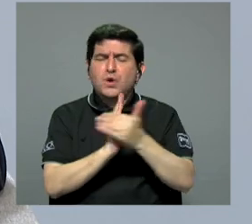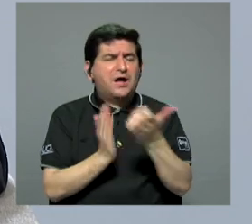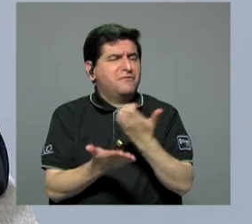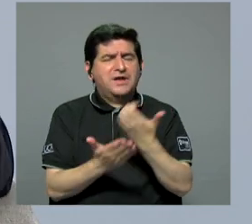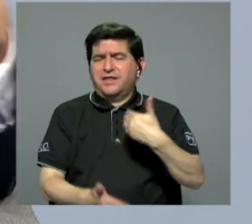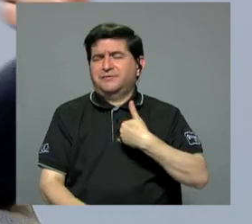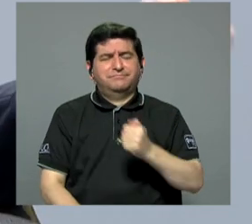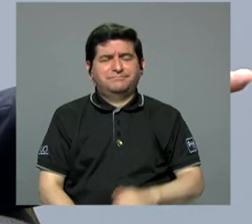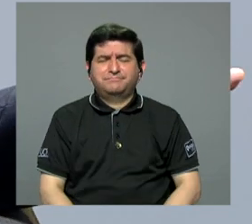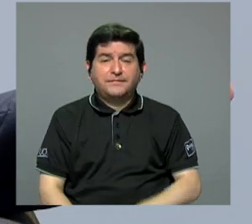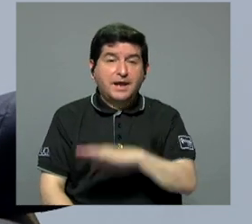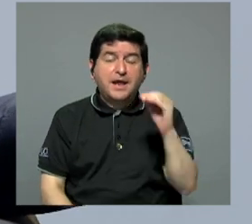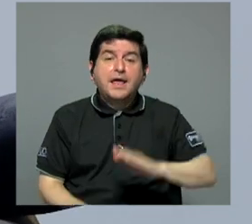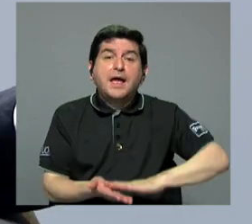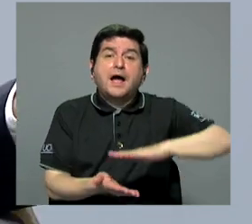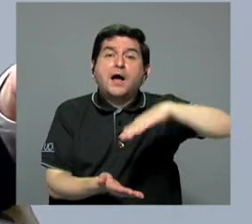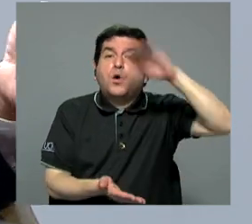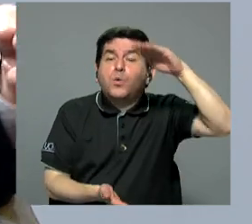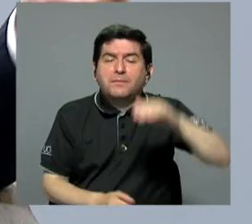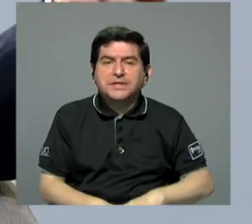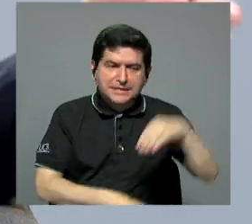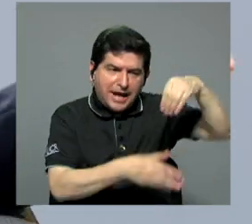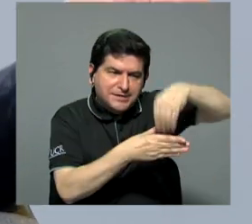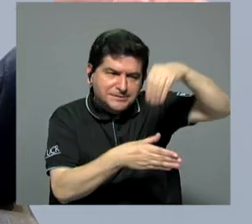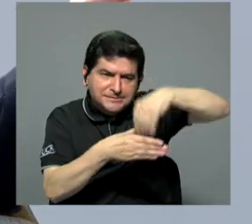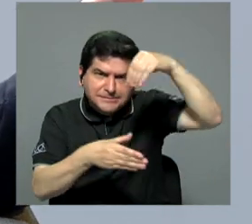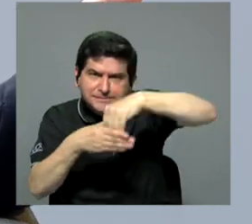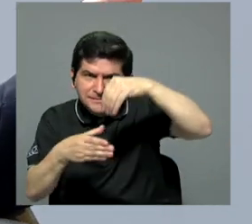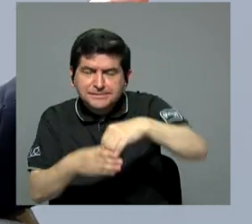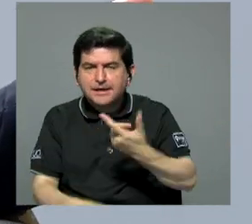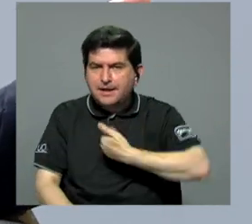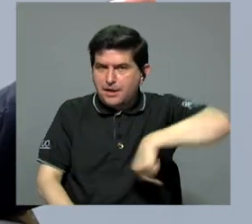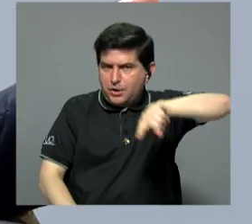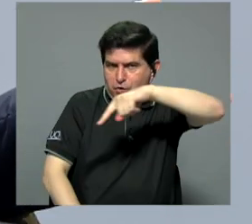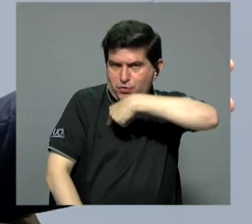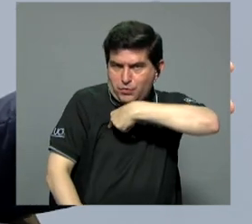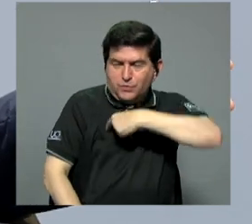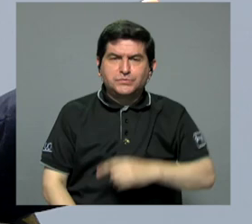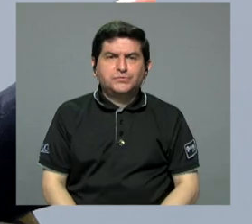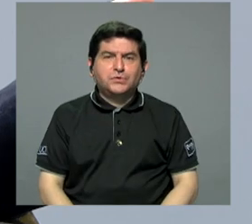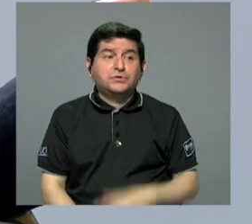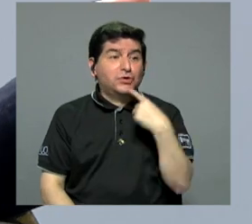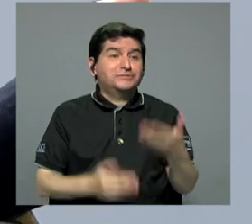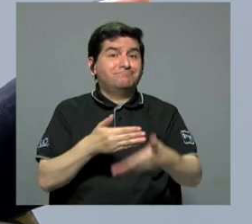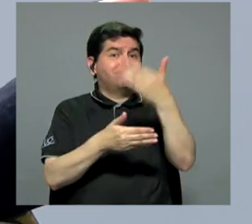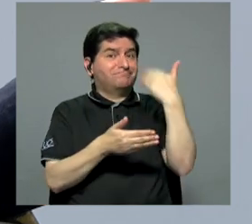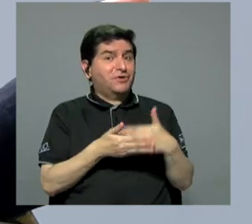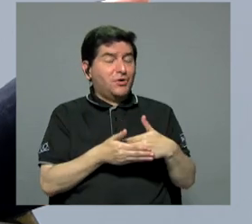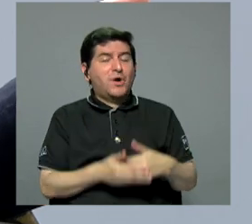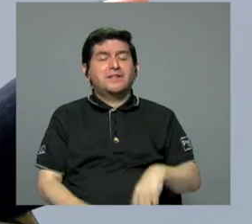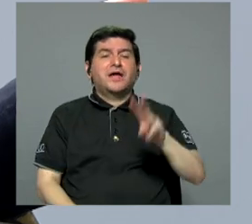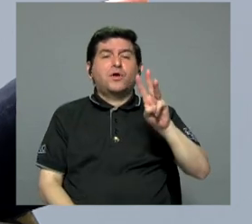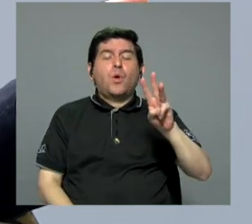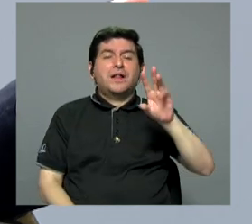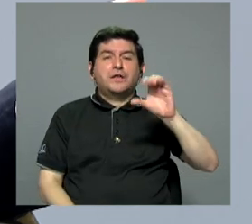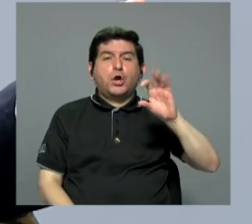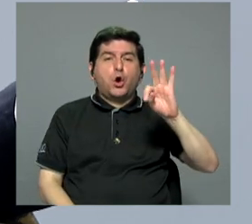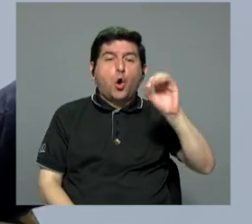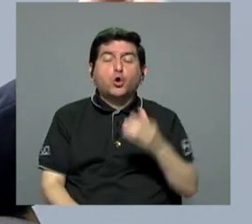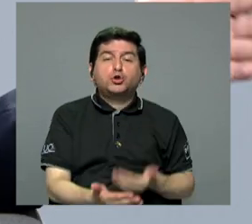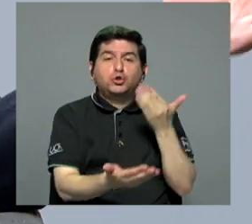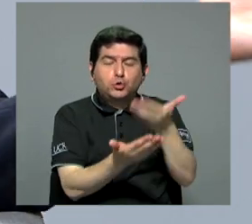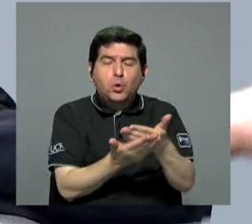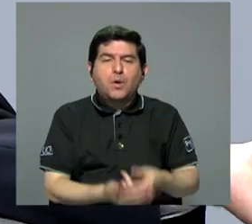económica. Y por supuesto, incrementando los ingresos a través de lo que nosotros, como dije anteriormente, Walter Cotto propuso,